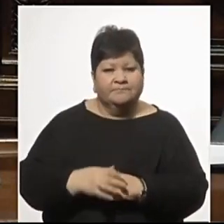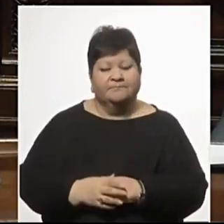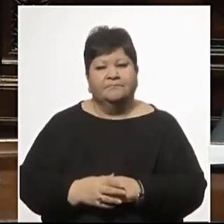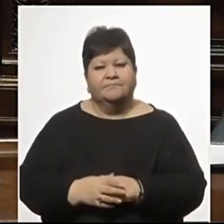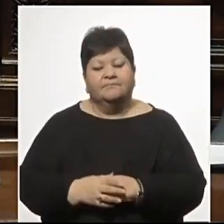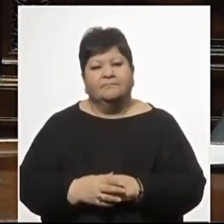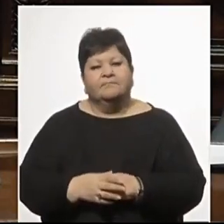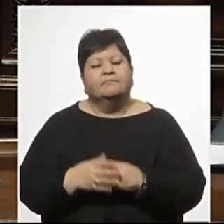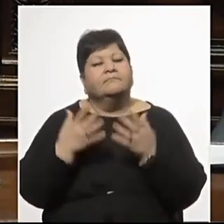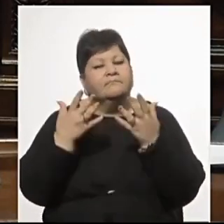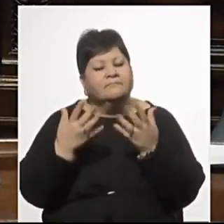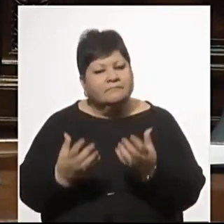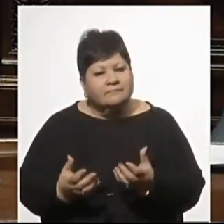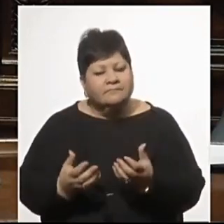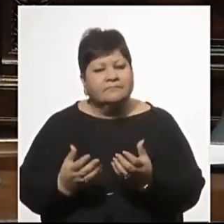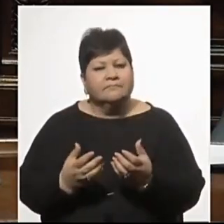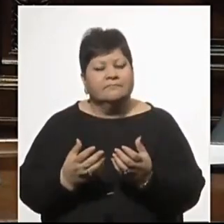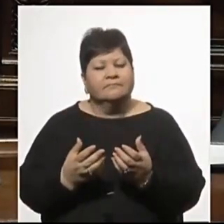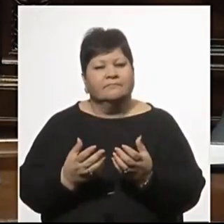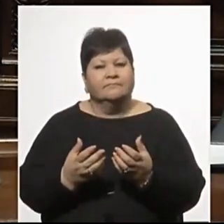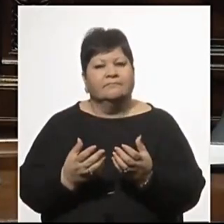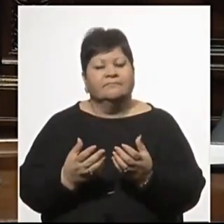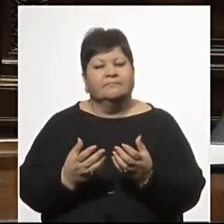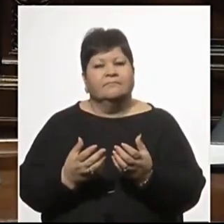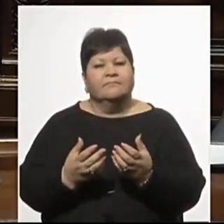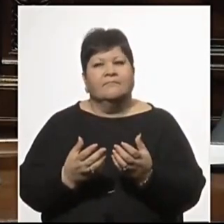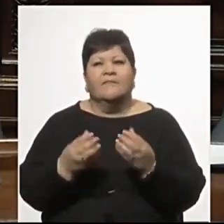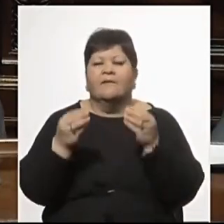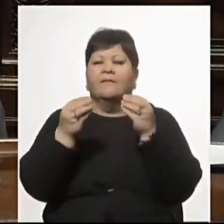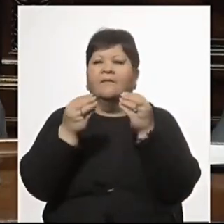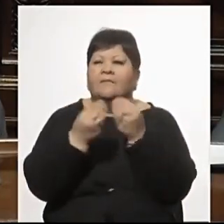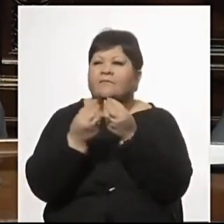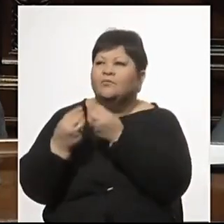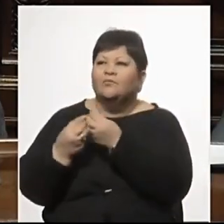quiero también a muchos colegas,